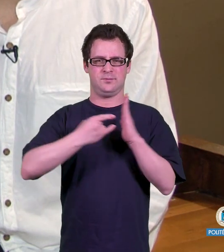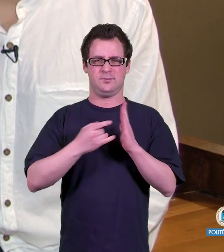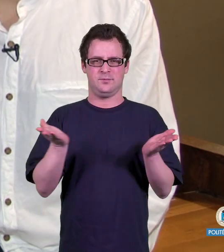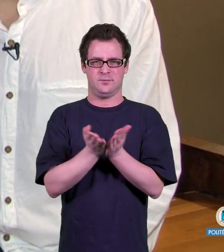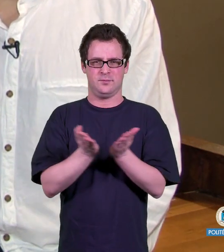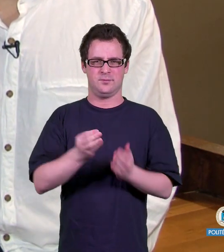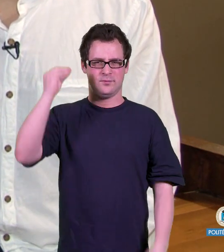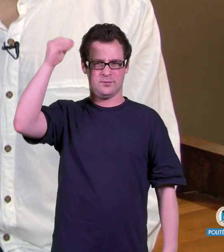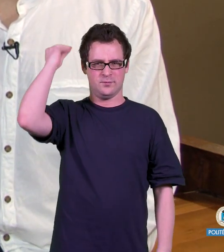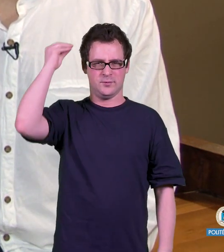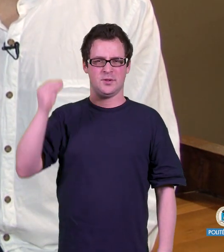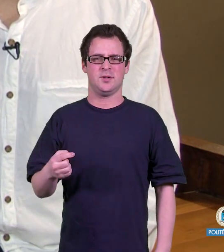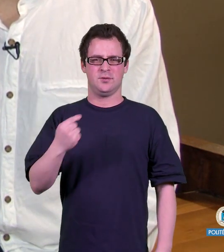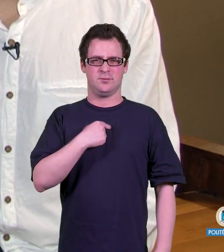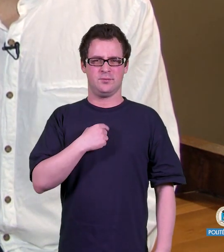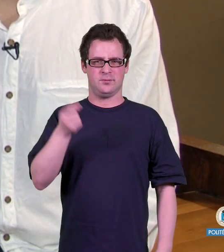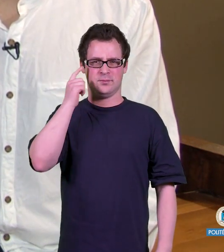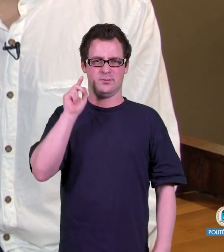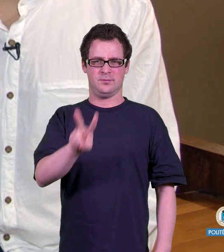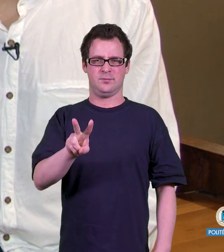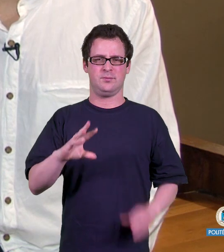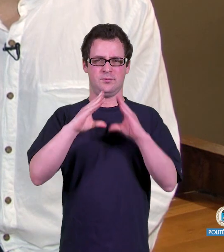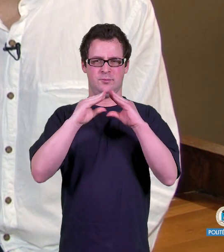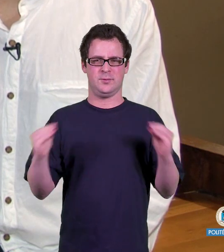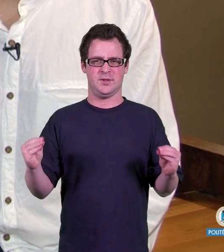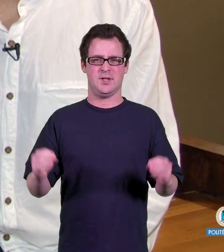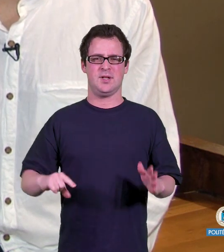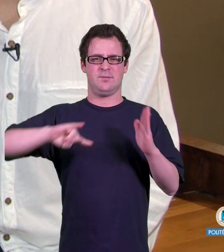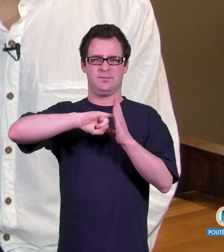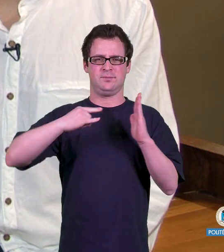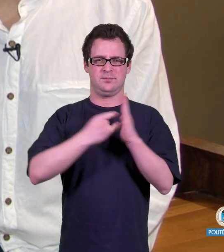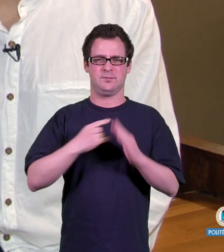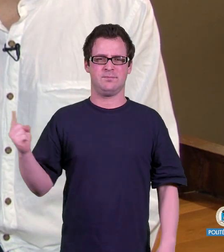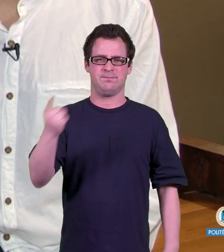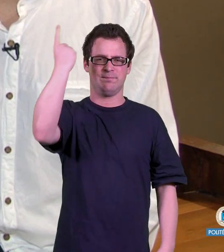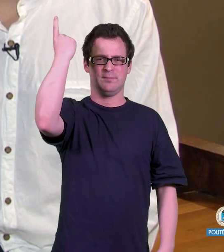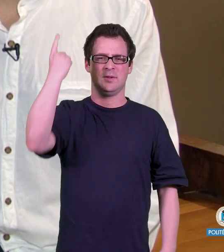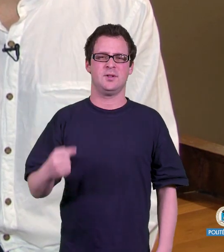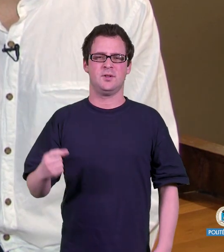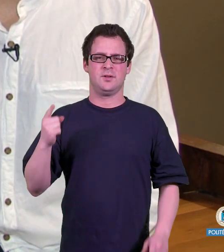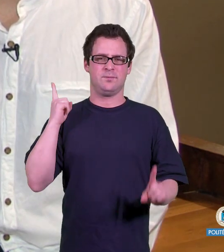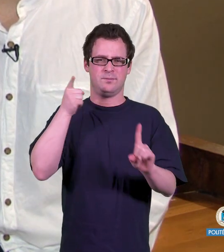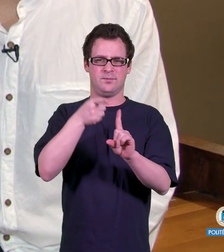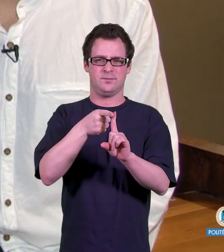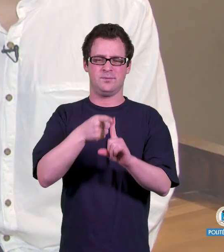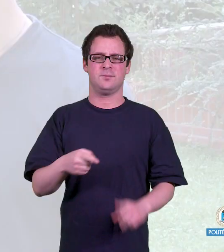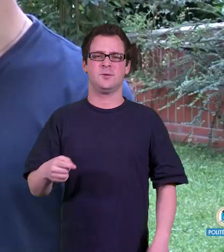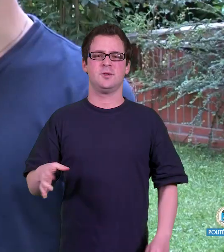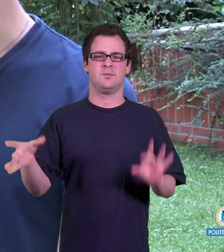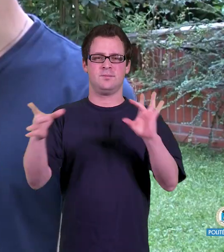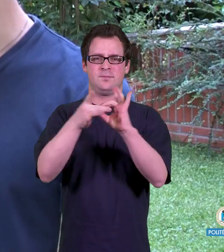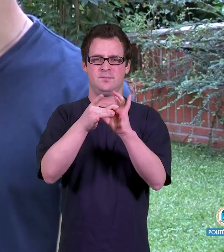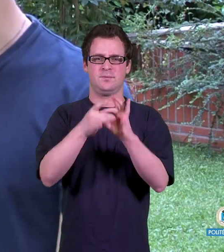expectativas y desde el momento en el que entré la verdad es se están cumpliendo y es una gran oportunidad que me está brindando la universidad.